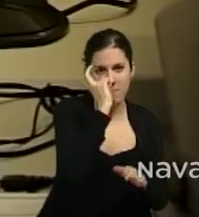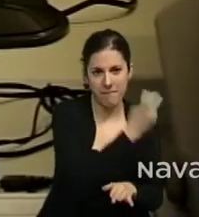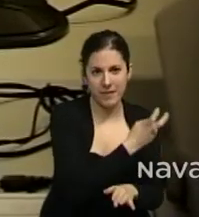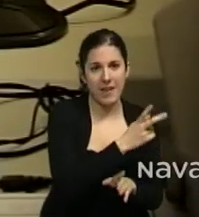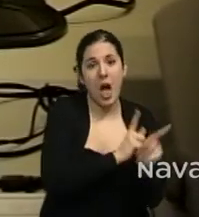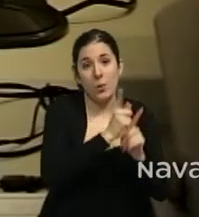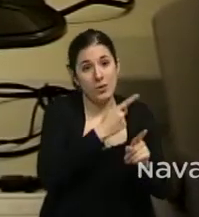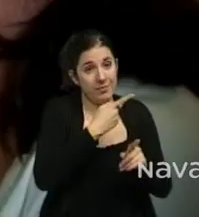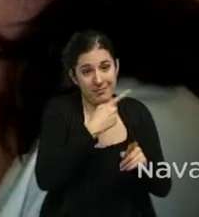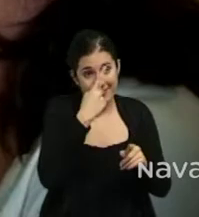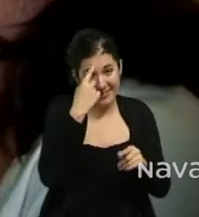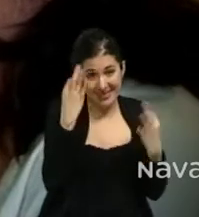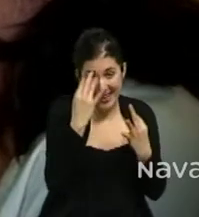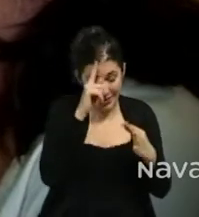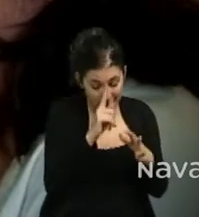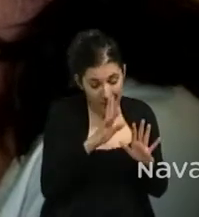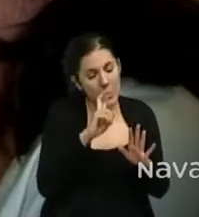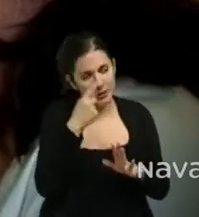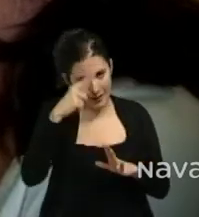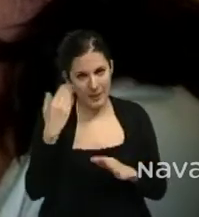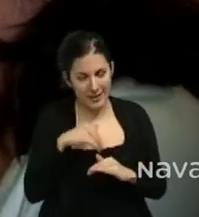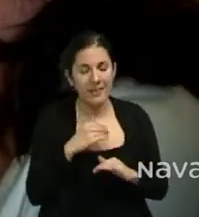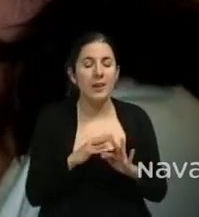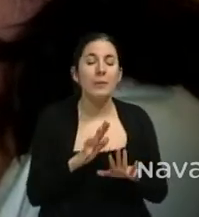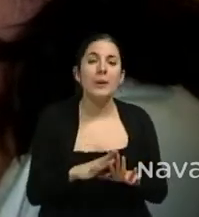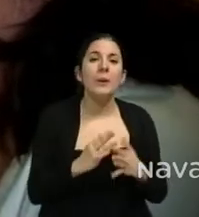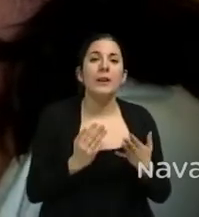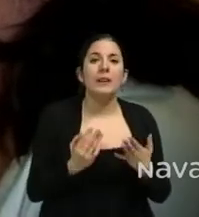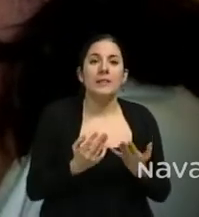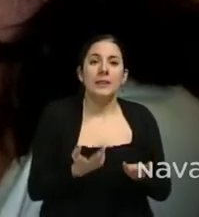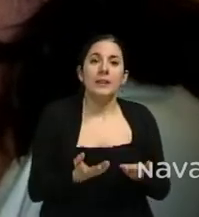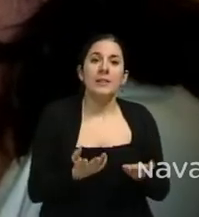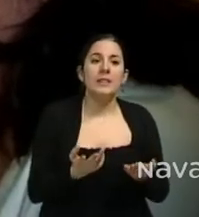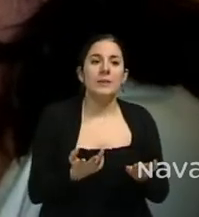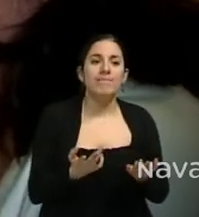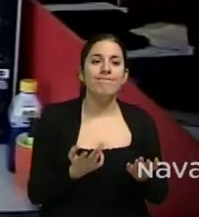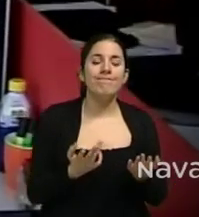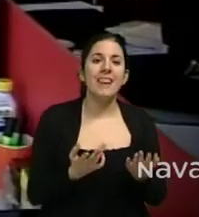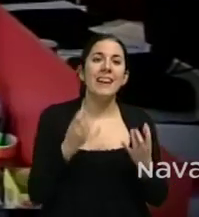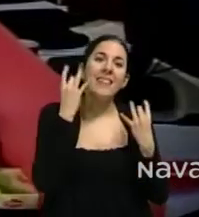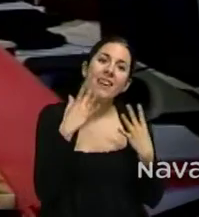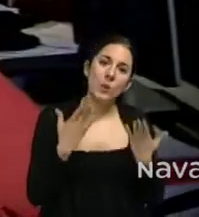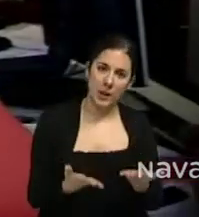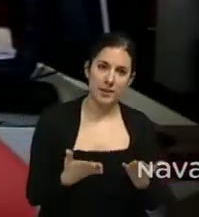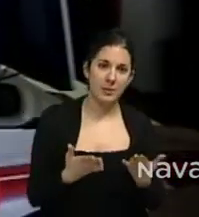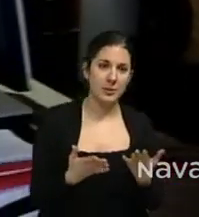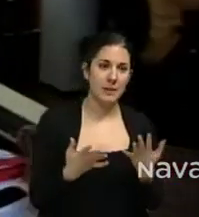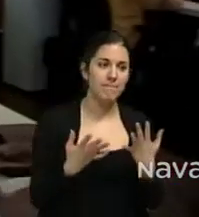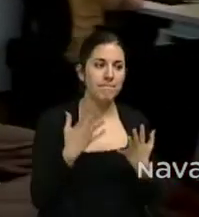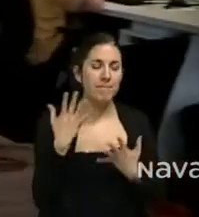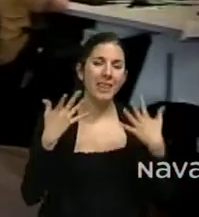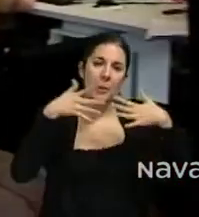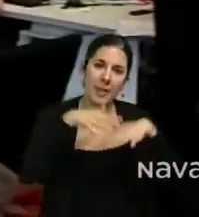chino, a otros no, porque ya tiene unos años de desarrollo. Entonces, la idea era un poquito, pues eso, pues hibridar